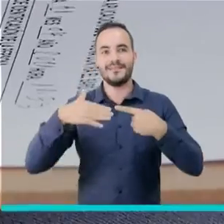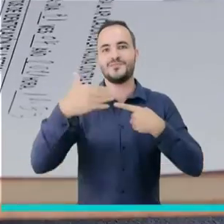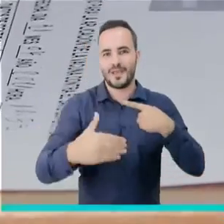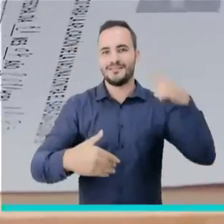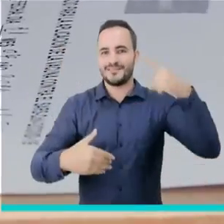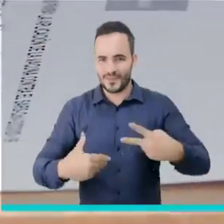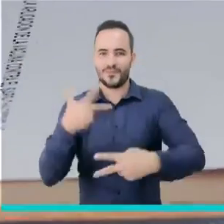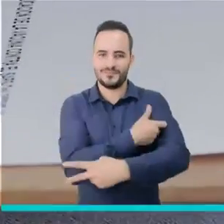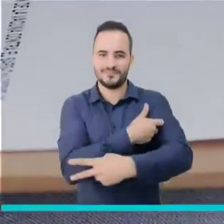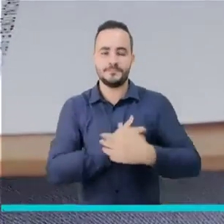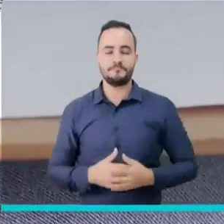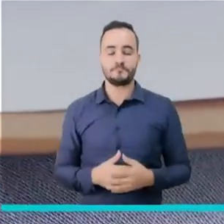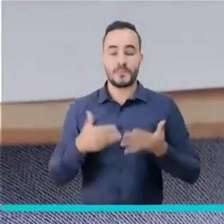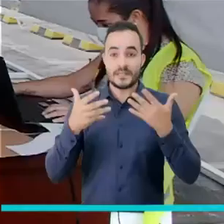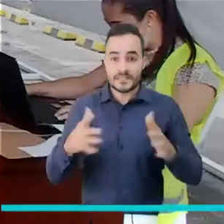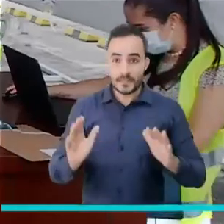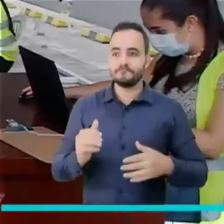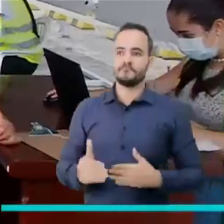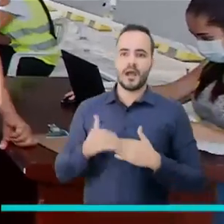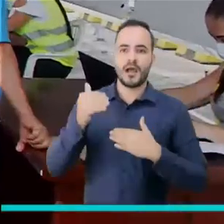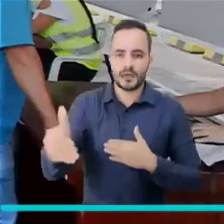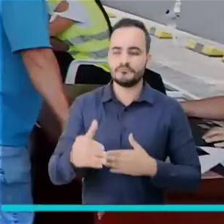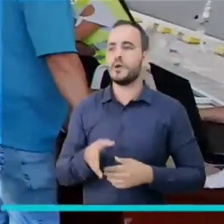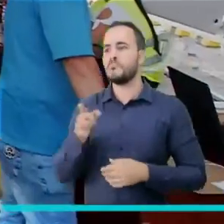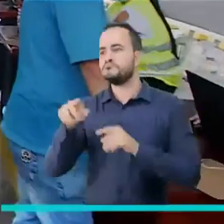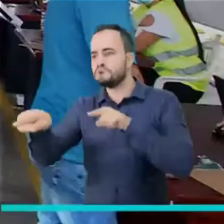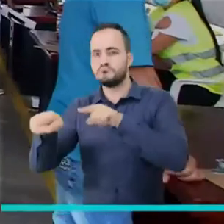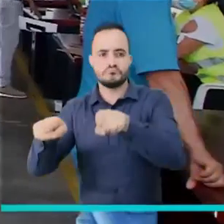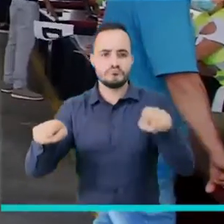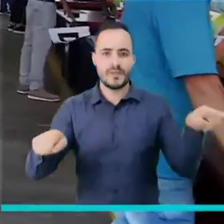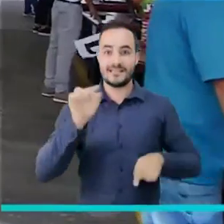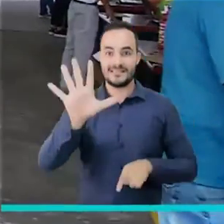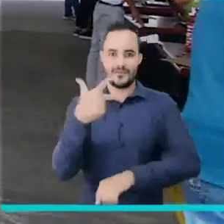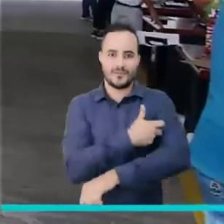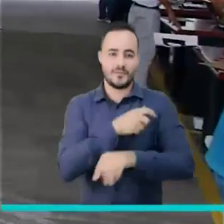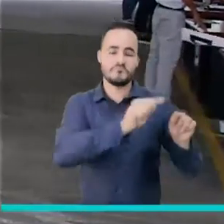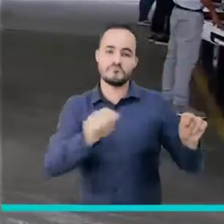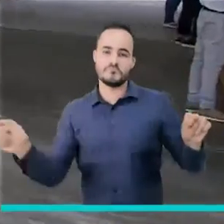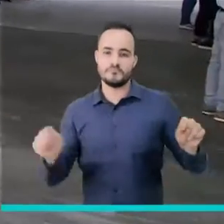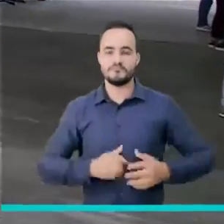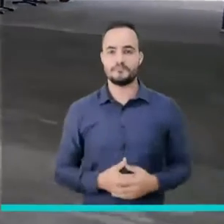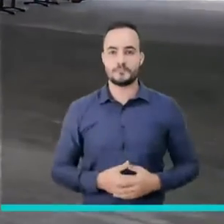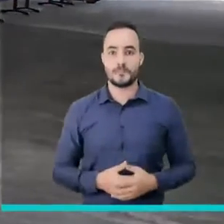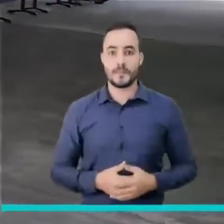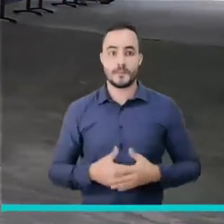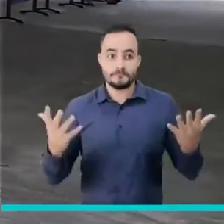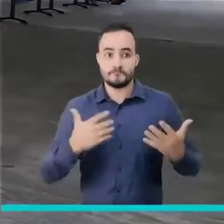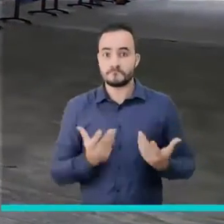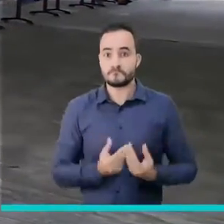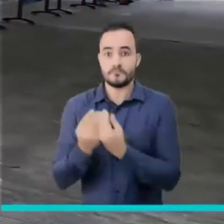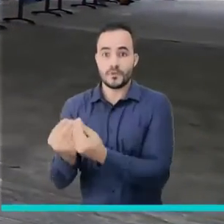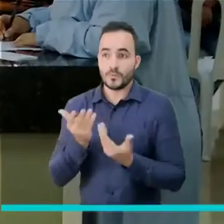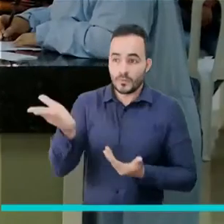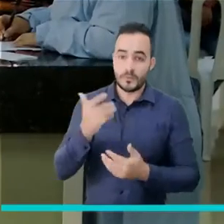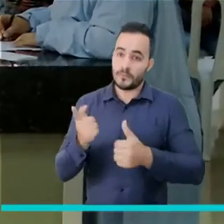agendan nuevamente para la segunda dosis. Y pasan después a cinco puntos que tenemos para vacunación. Le aplicamos